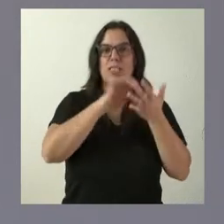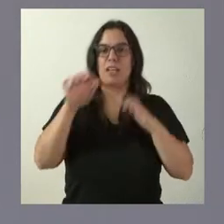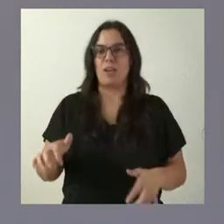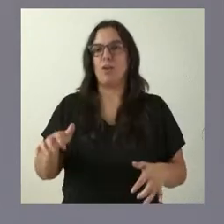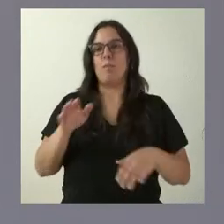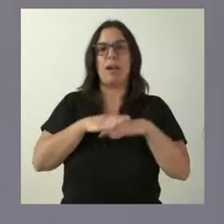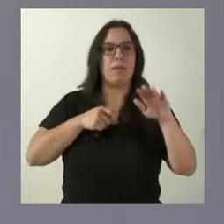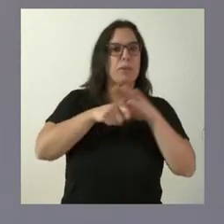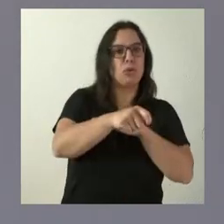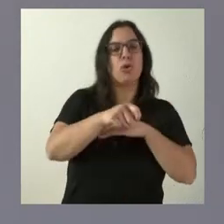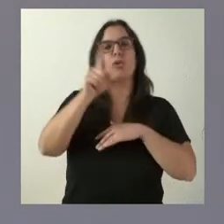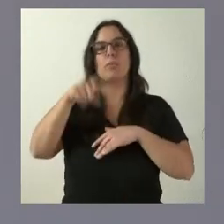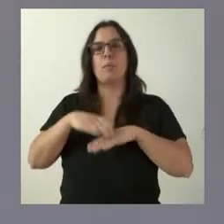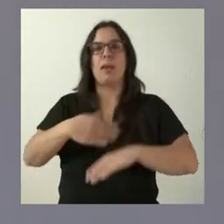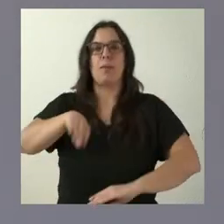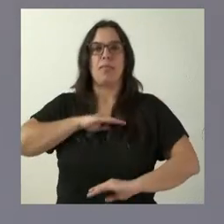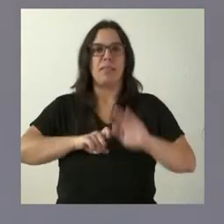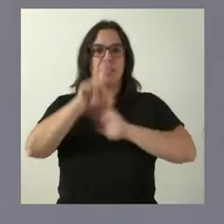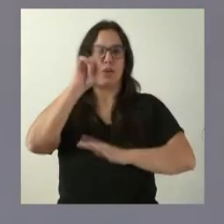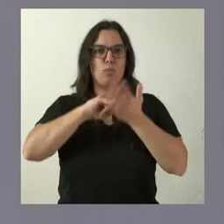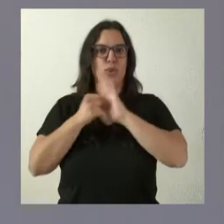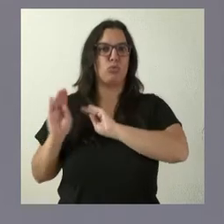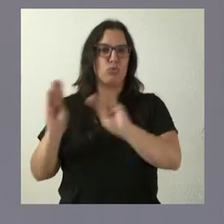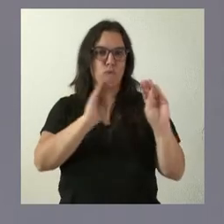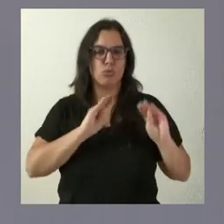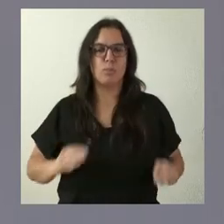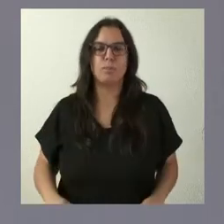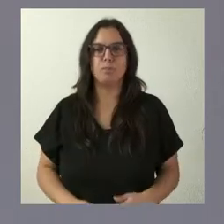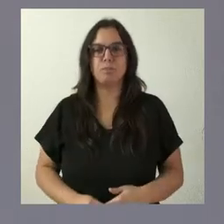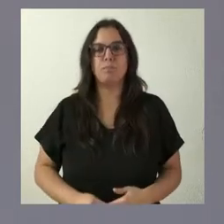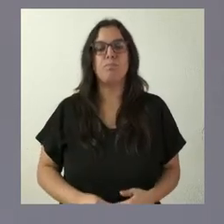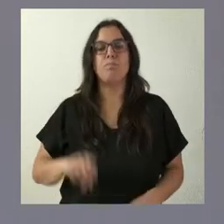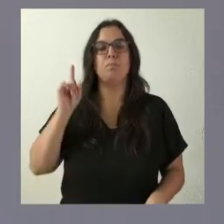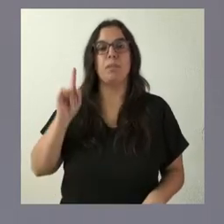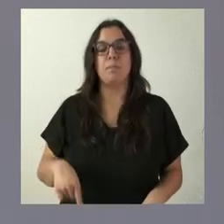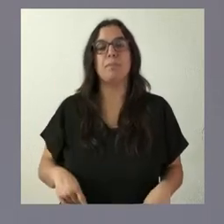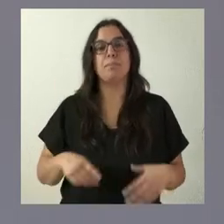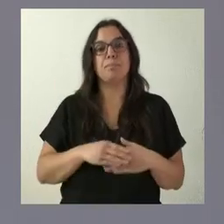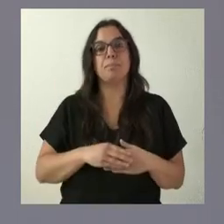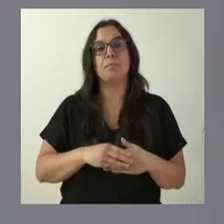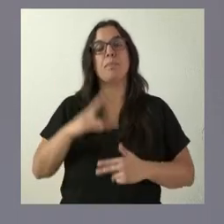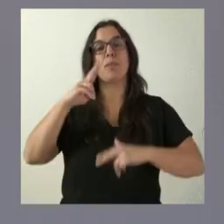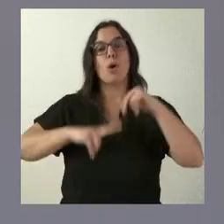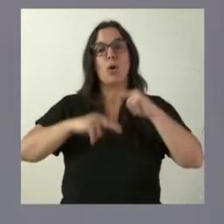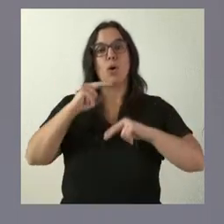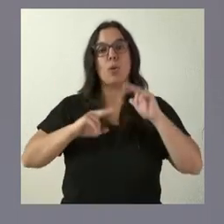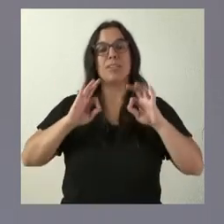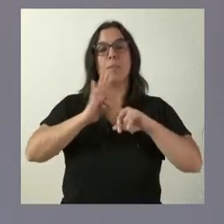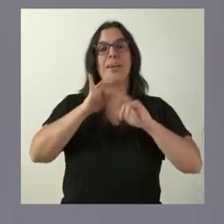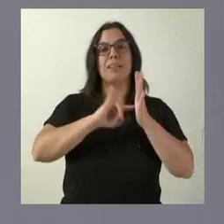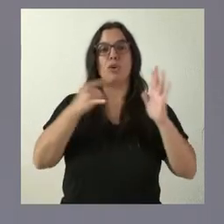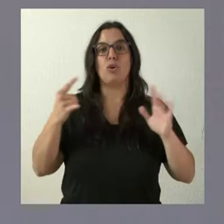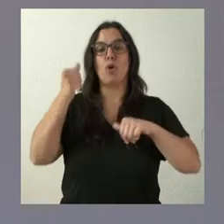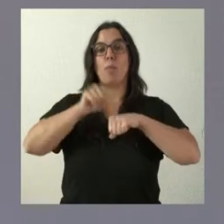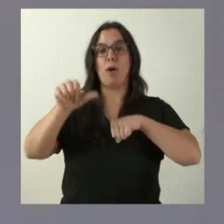vista de la inversión y de la capacidad de desarrollo de nuevos proyectos. En la misma dirección, las obras del Parque Tecnológico de